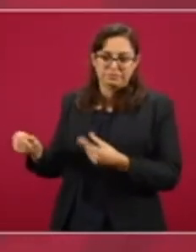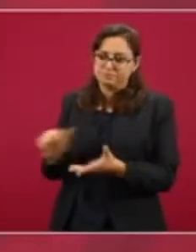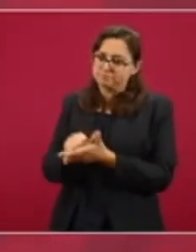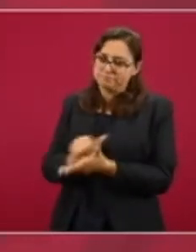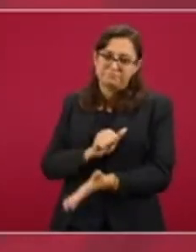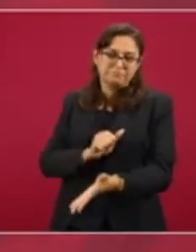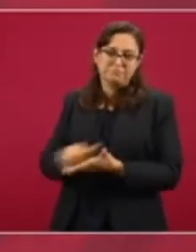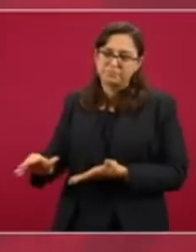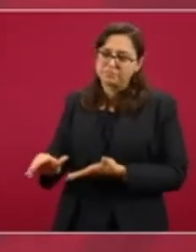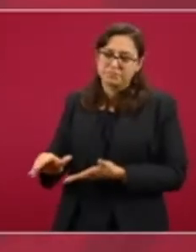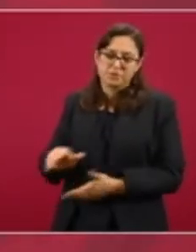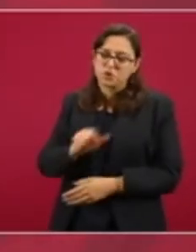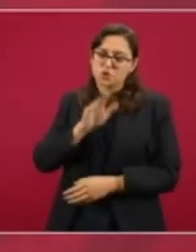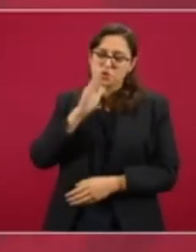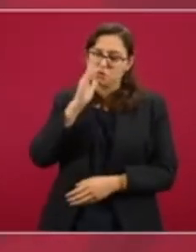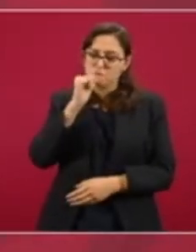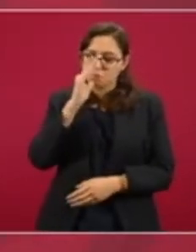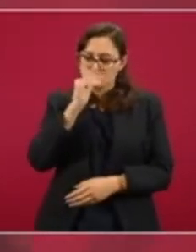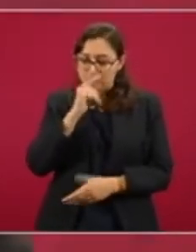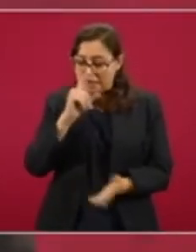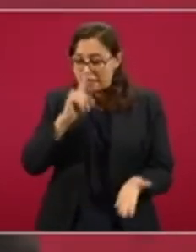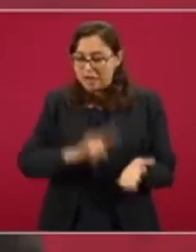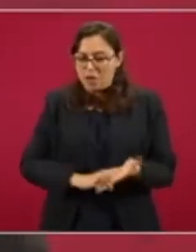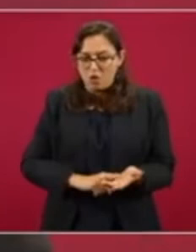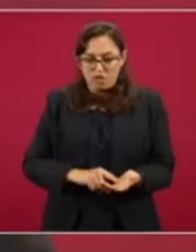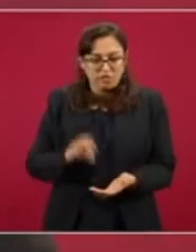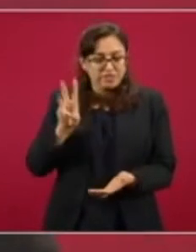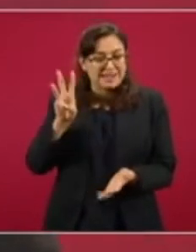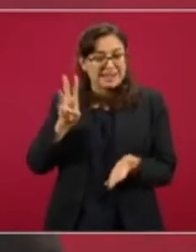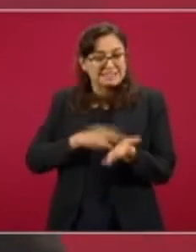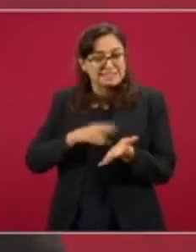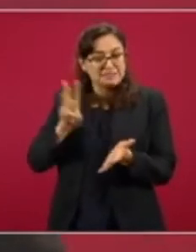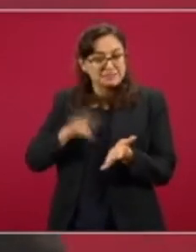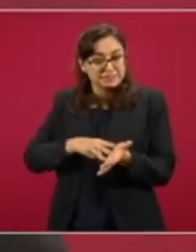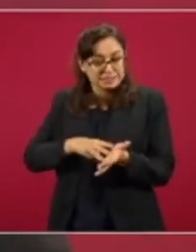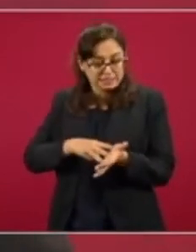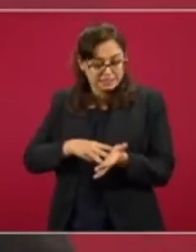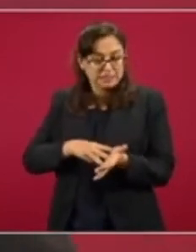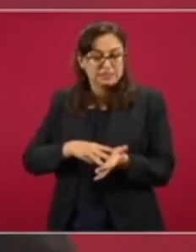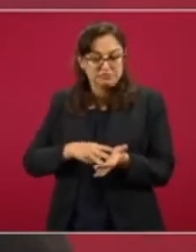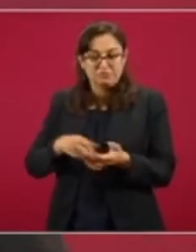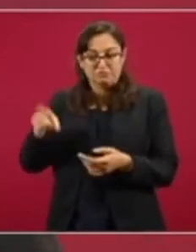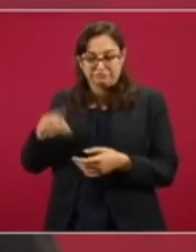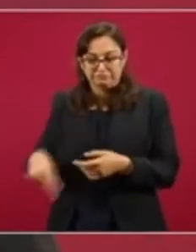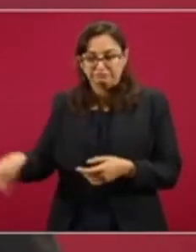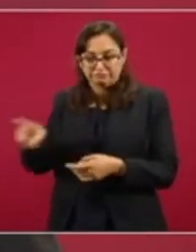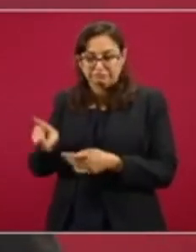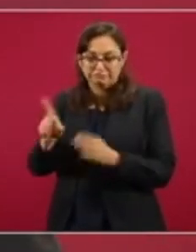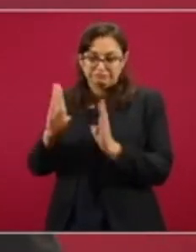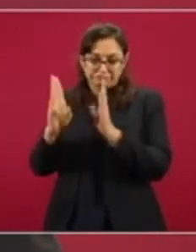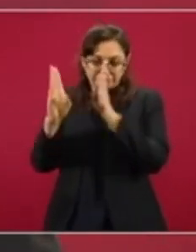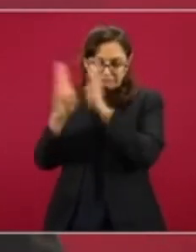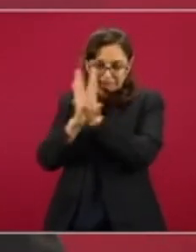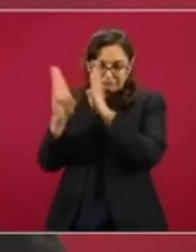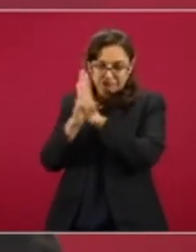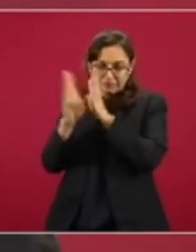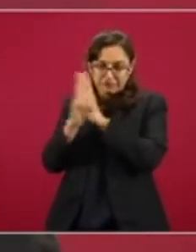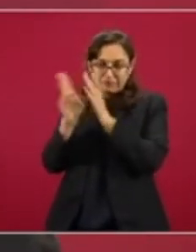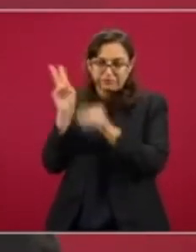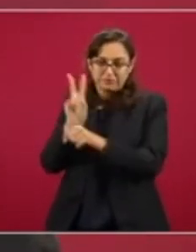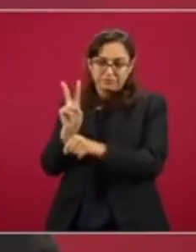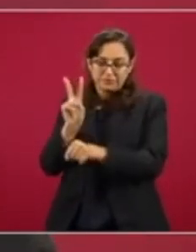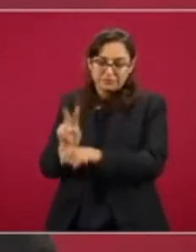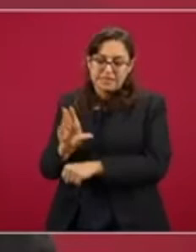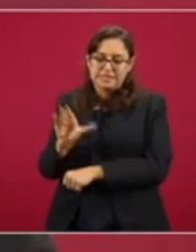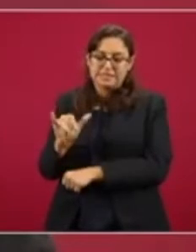Creo que habían tres mil dedicados a lo que era el